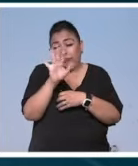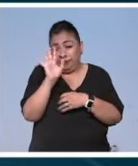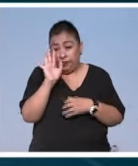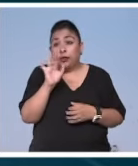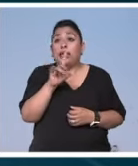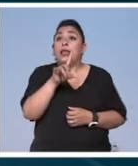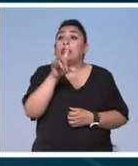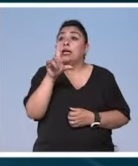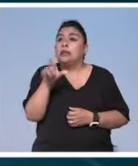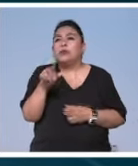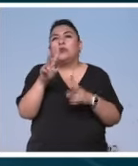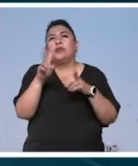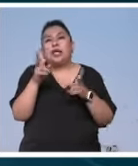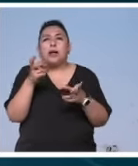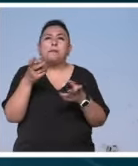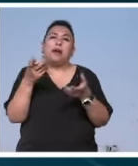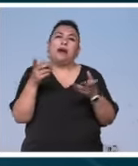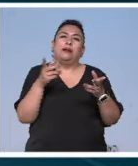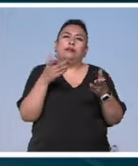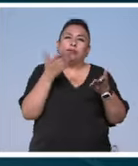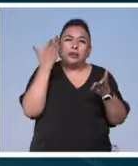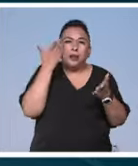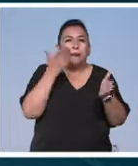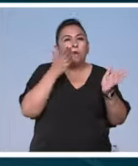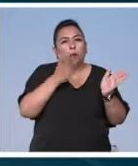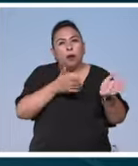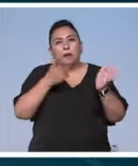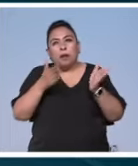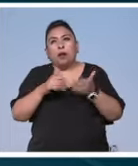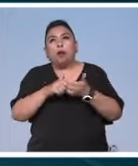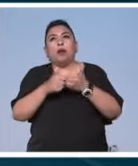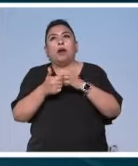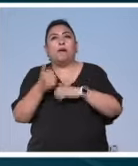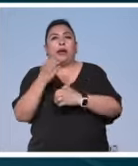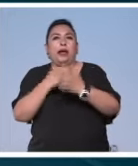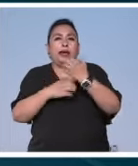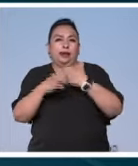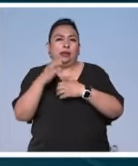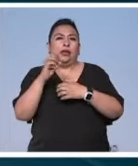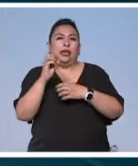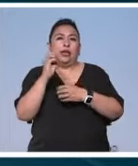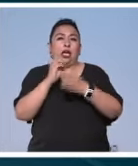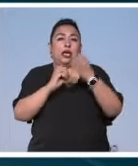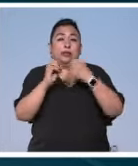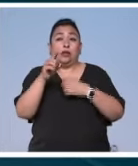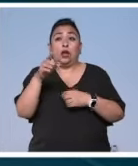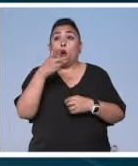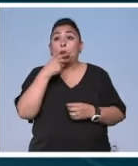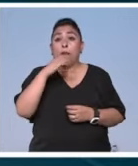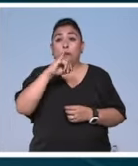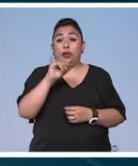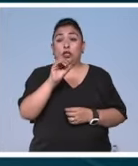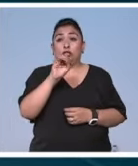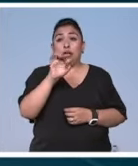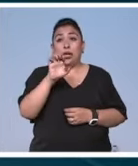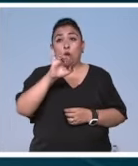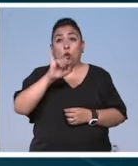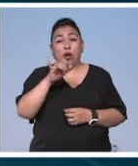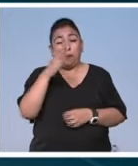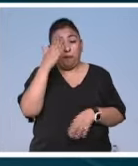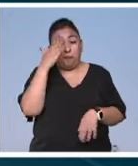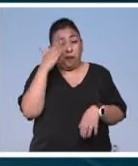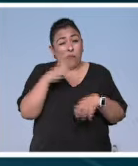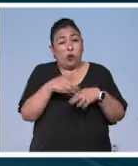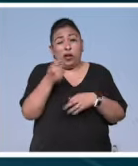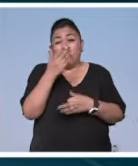por temas de ritmo y todo eso lo empezamos a llevar a escena José Juan hizo una gran labor de memorizar casi toda la